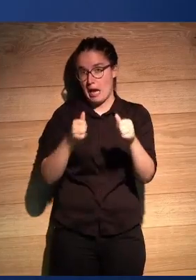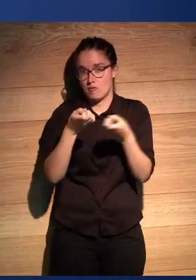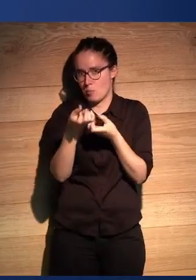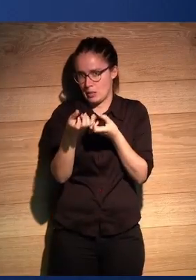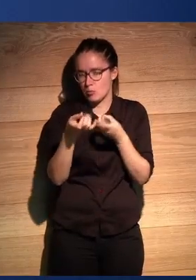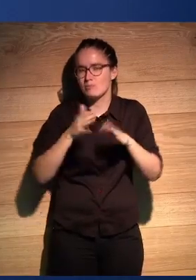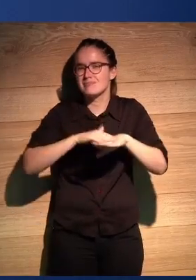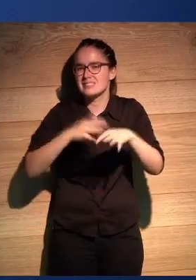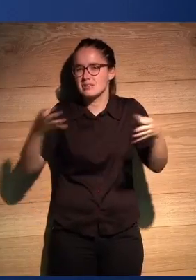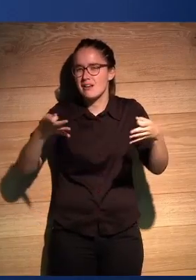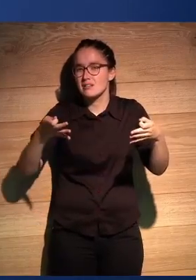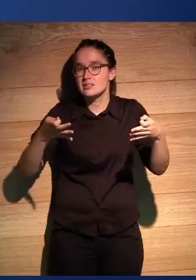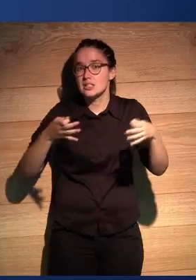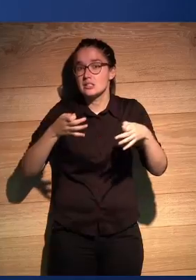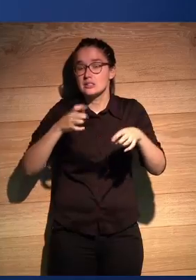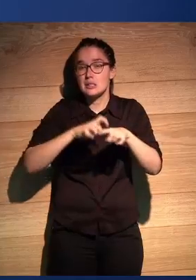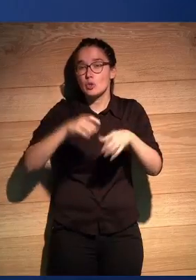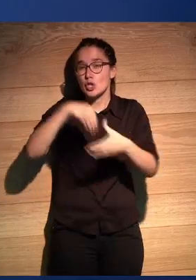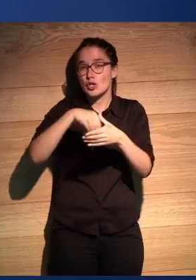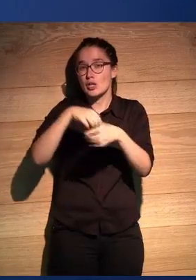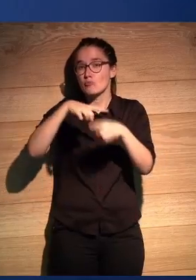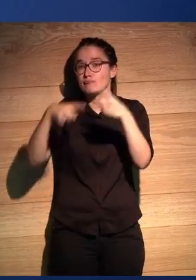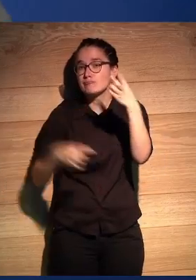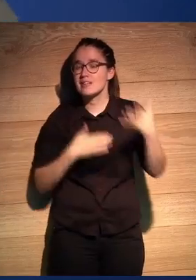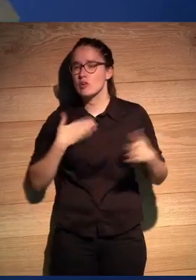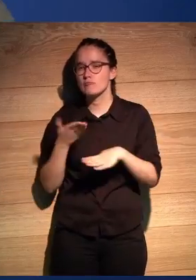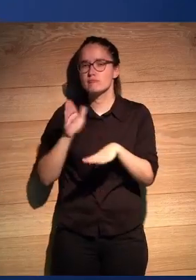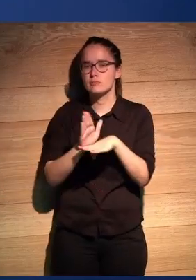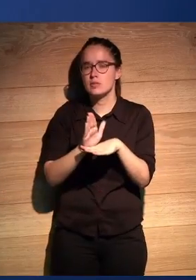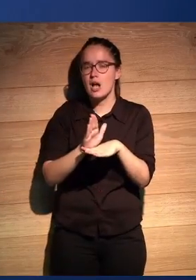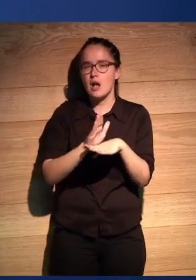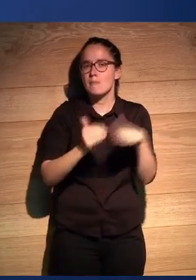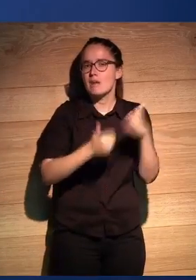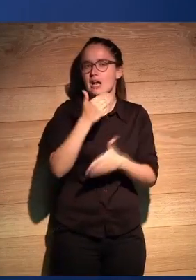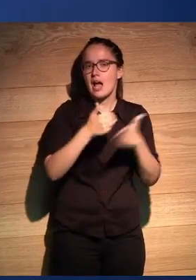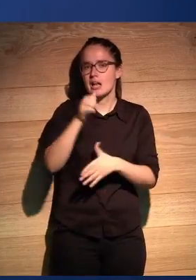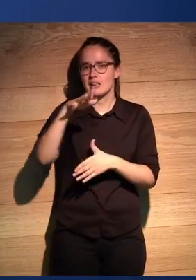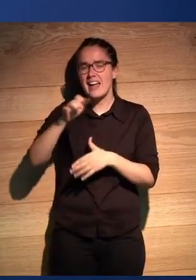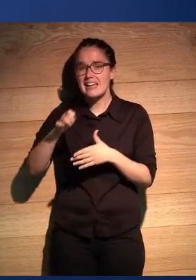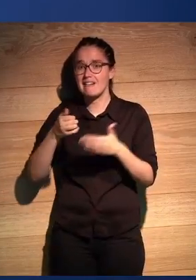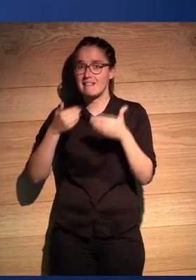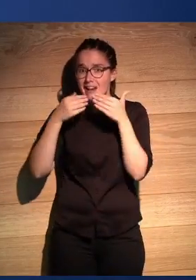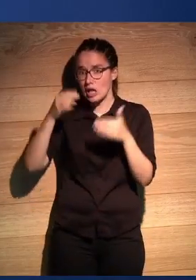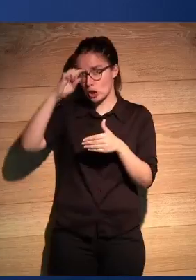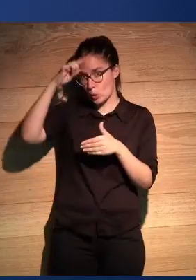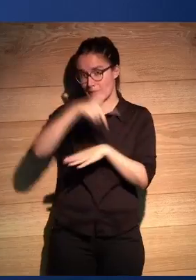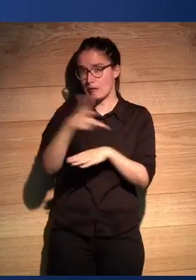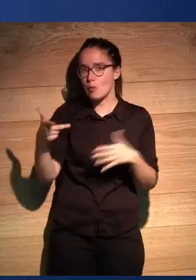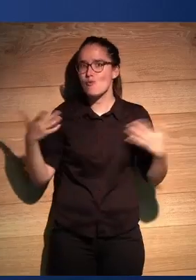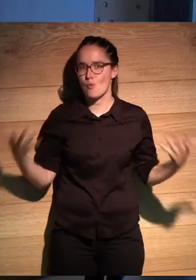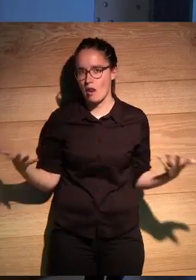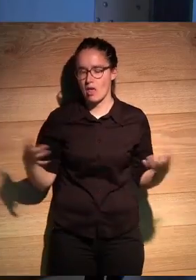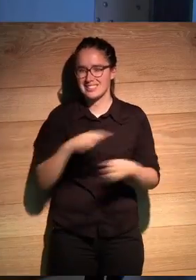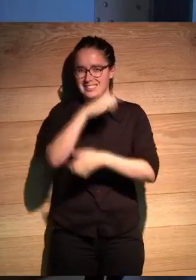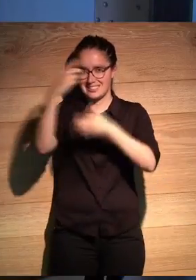Básicamente es qué diferentes tipos de contenido quiere enseñar Altair Magazine a través del documental web. Básicamente